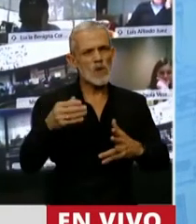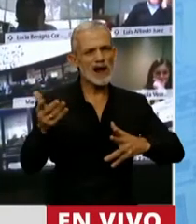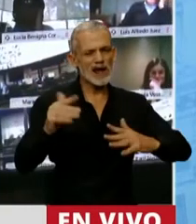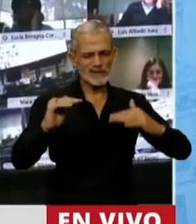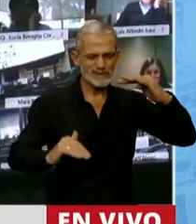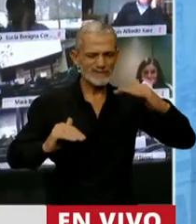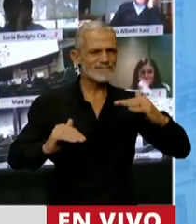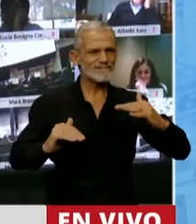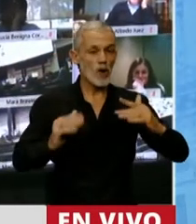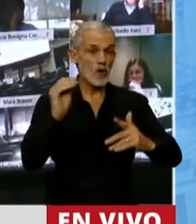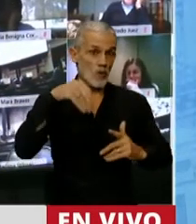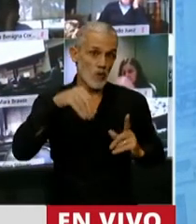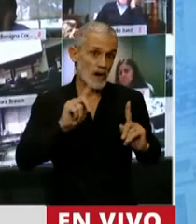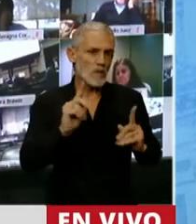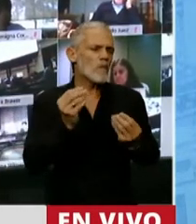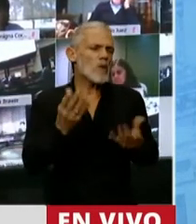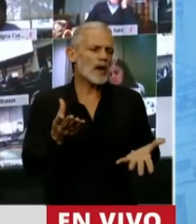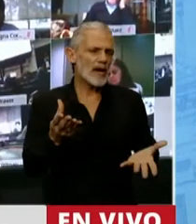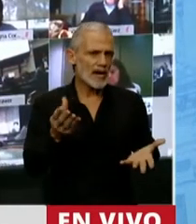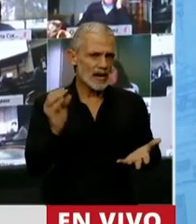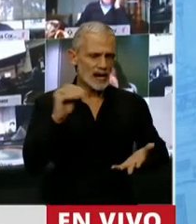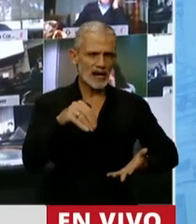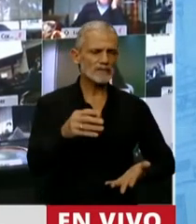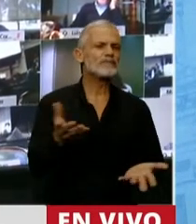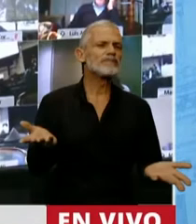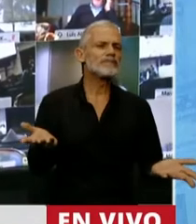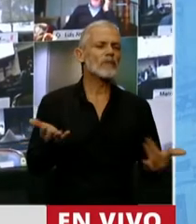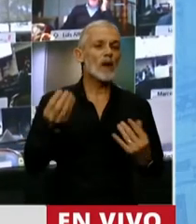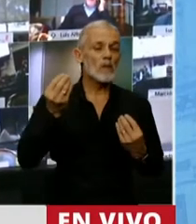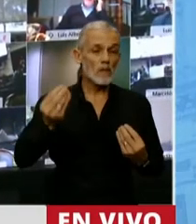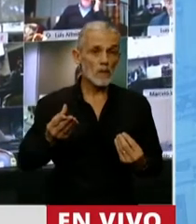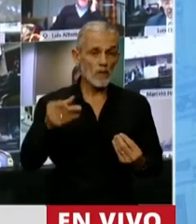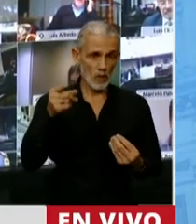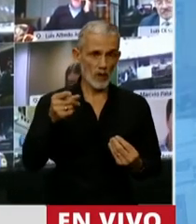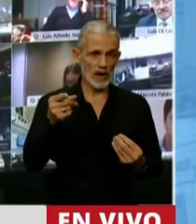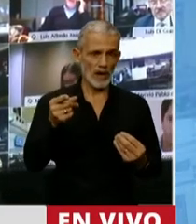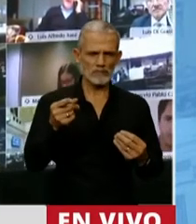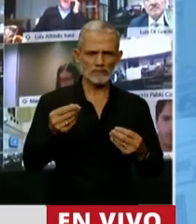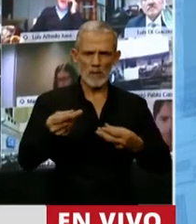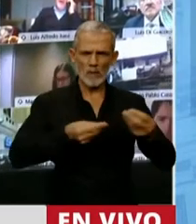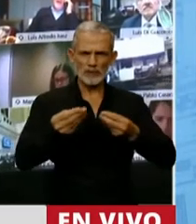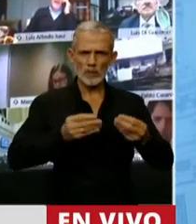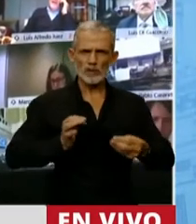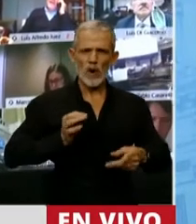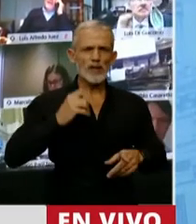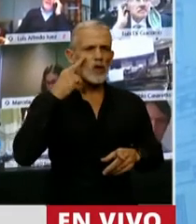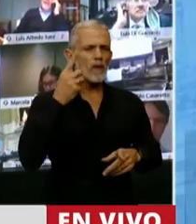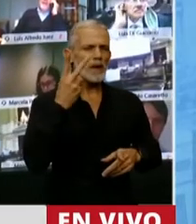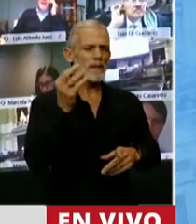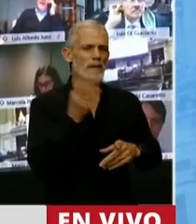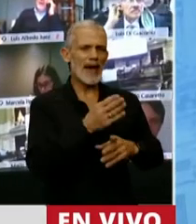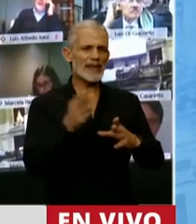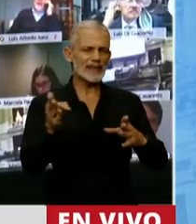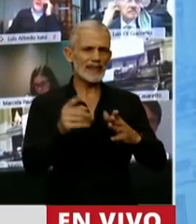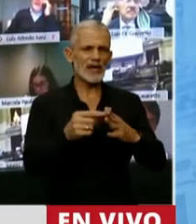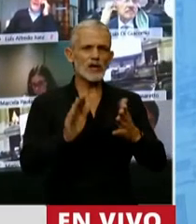Y digo que es insuficiente, Presidente, primero y principal, porque vemos que en relación al presupuesto del año 2020 solamente